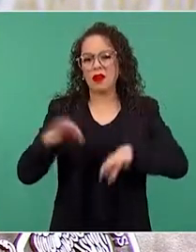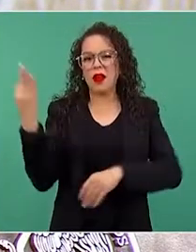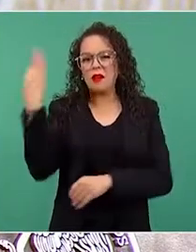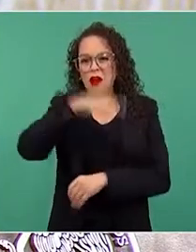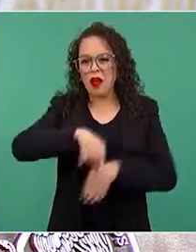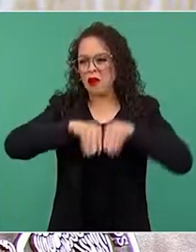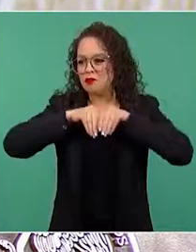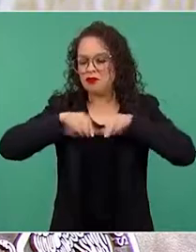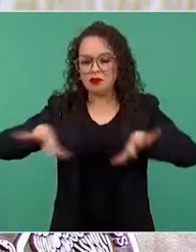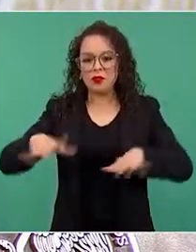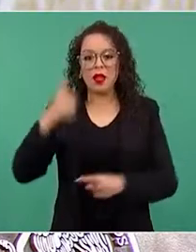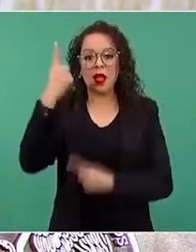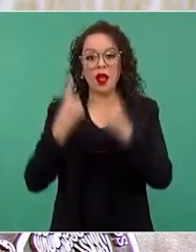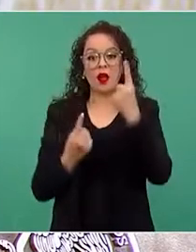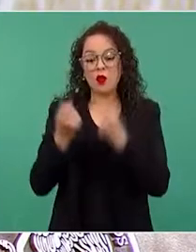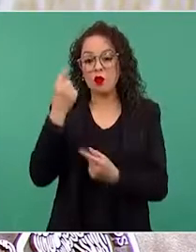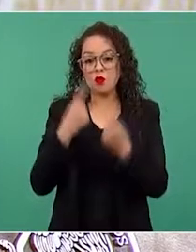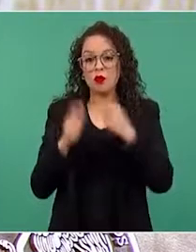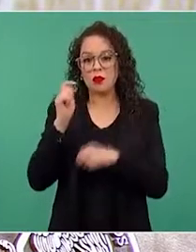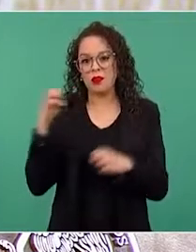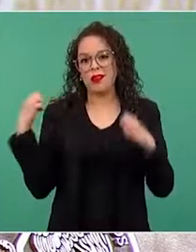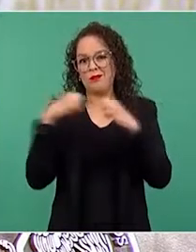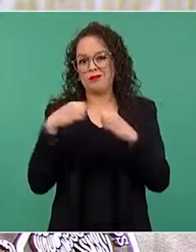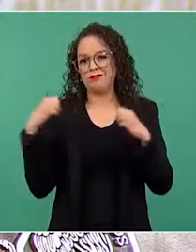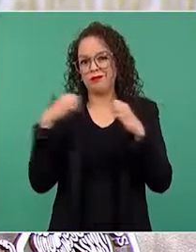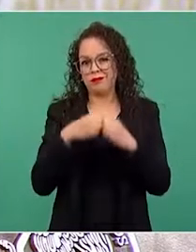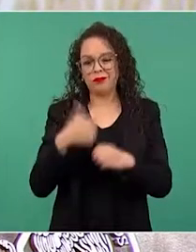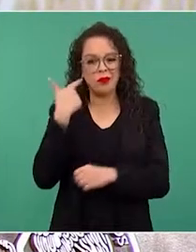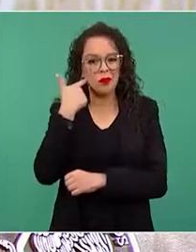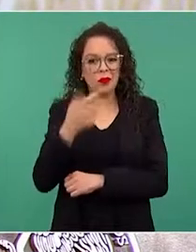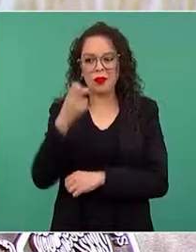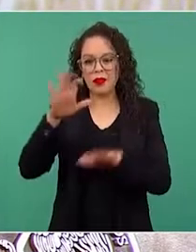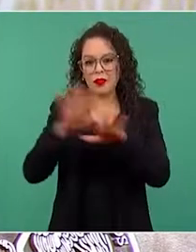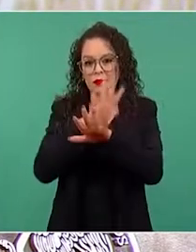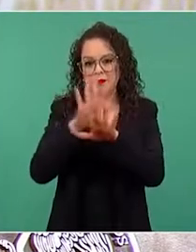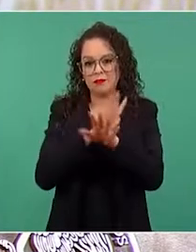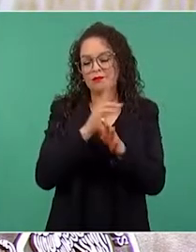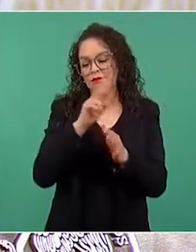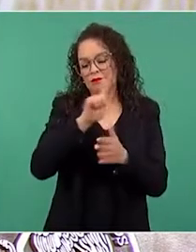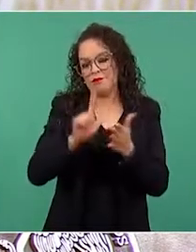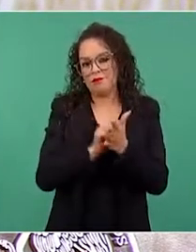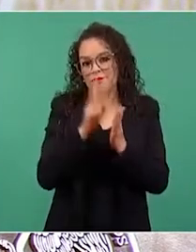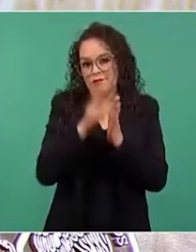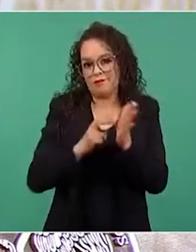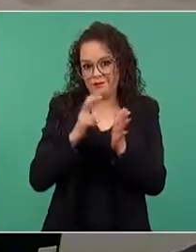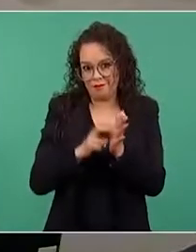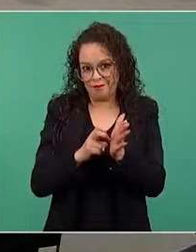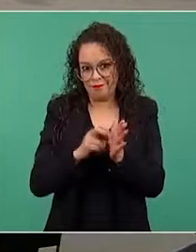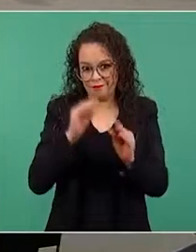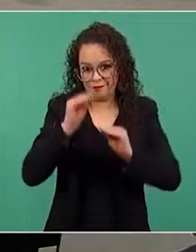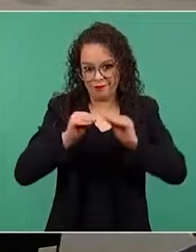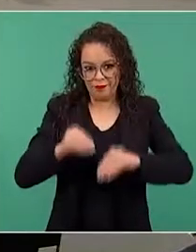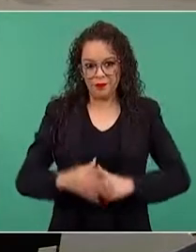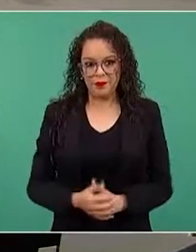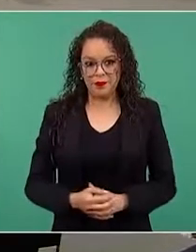algunos enemigos declarados de la Reforma. En esta nota de Energía Debate,